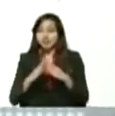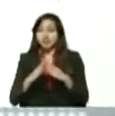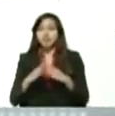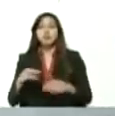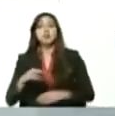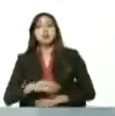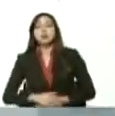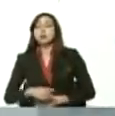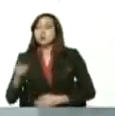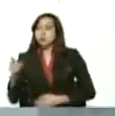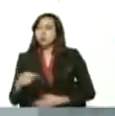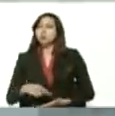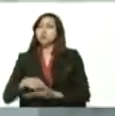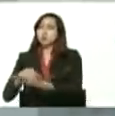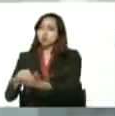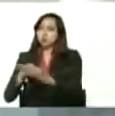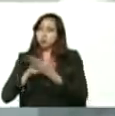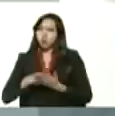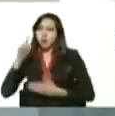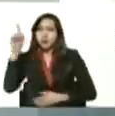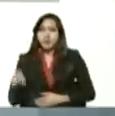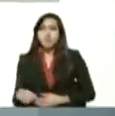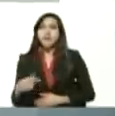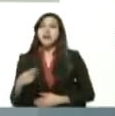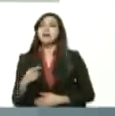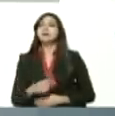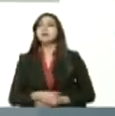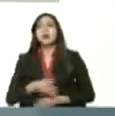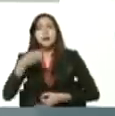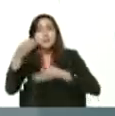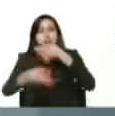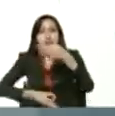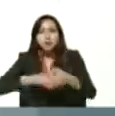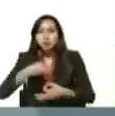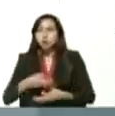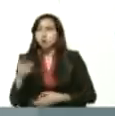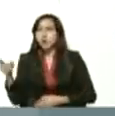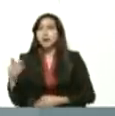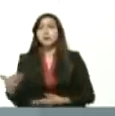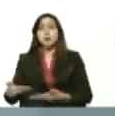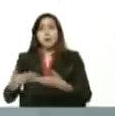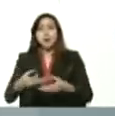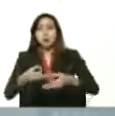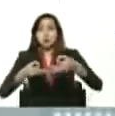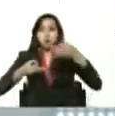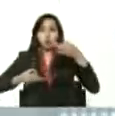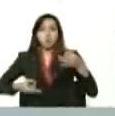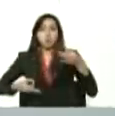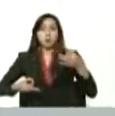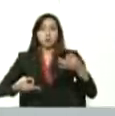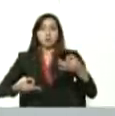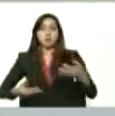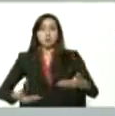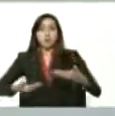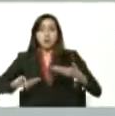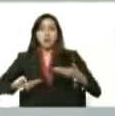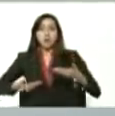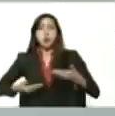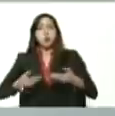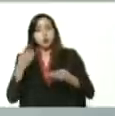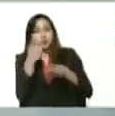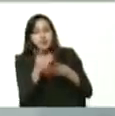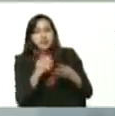nos pudiera también dar detalles, él me está dando un conjunto de documentos, detalles